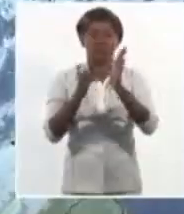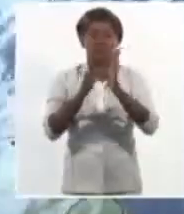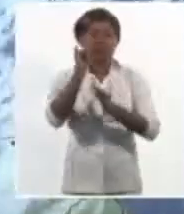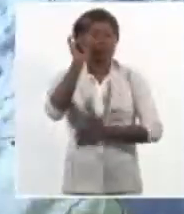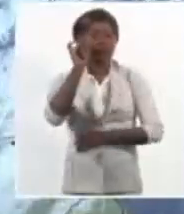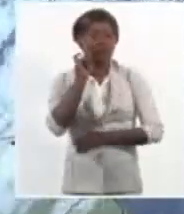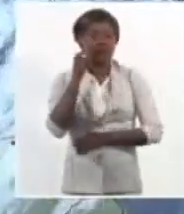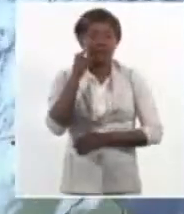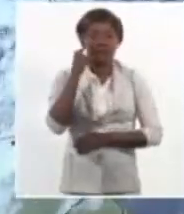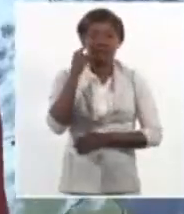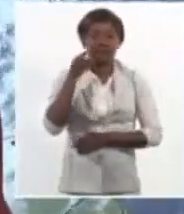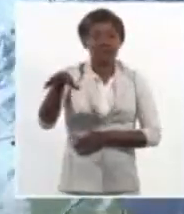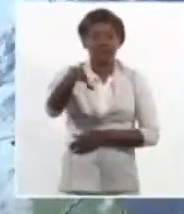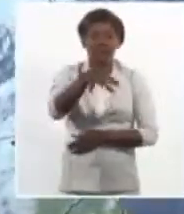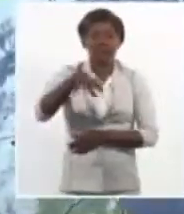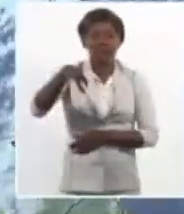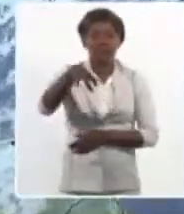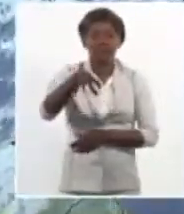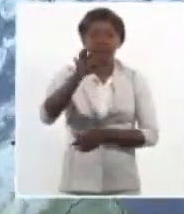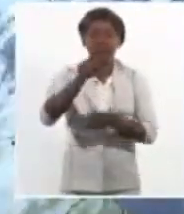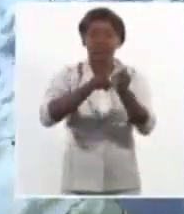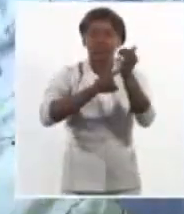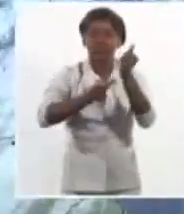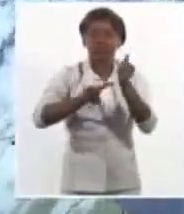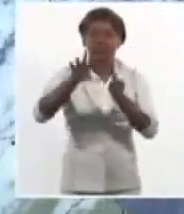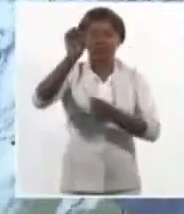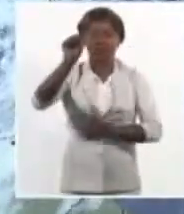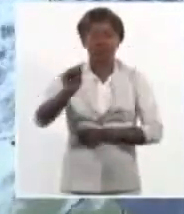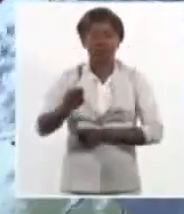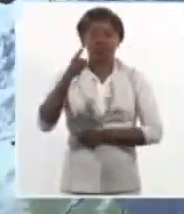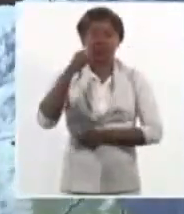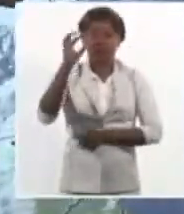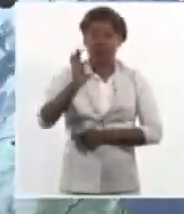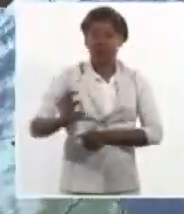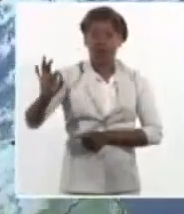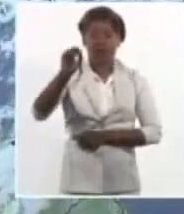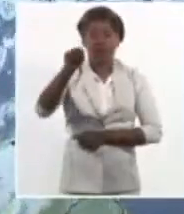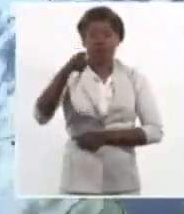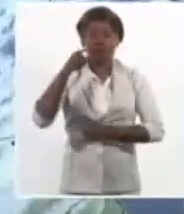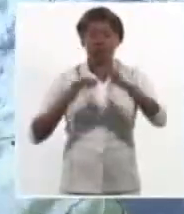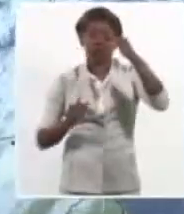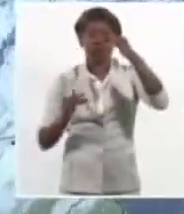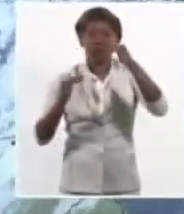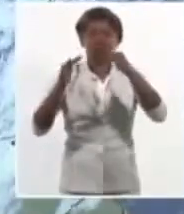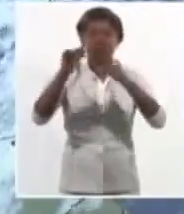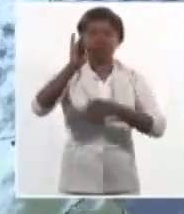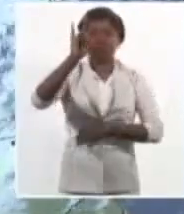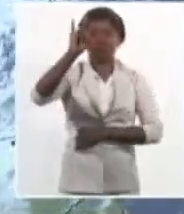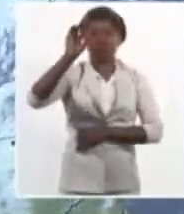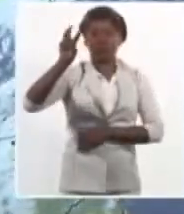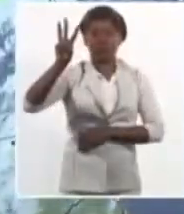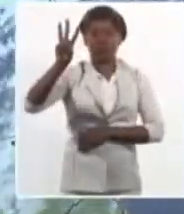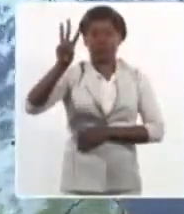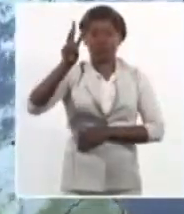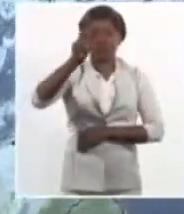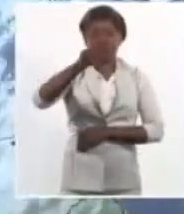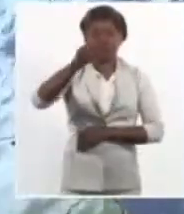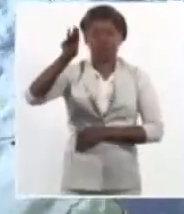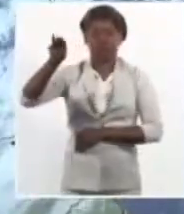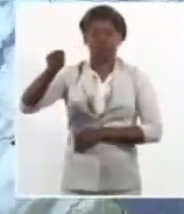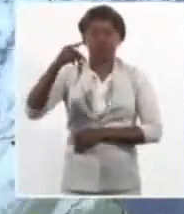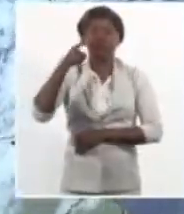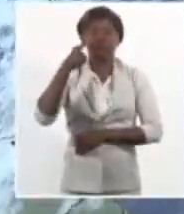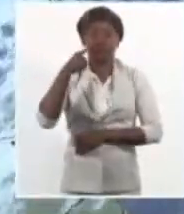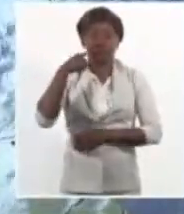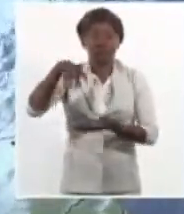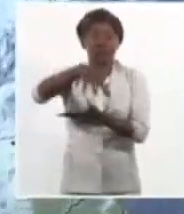ocurrieron principalmente hacia las provincias del sur de oriente con acumulados de hasta 73 milímetros en la estación meteorológica de la Gran